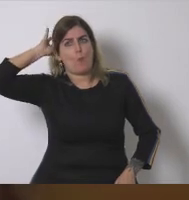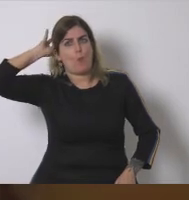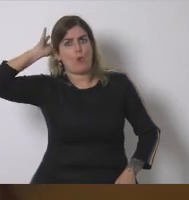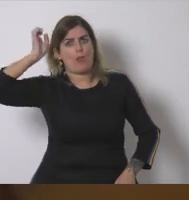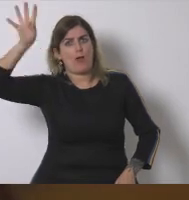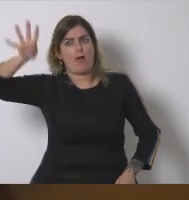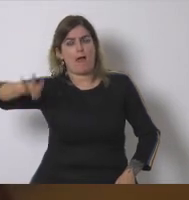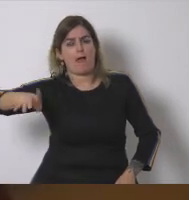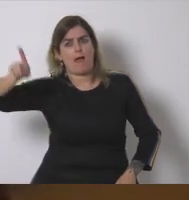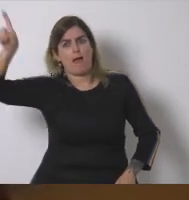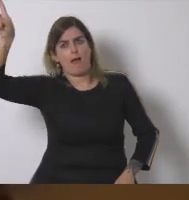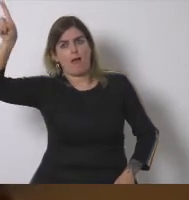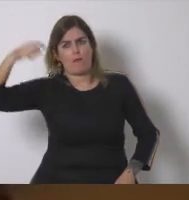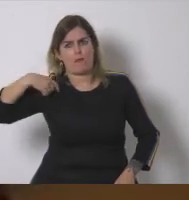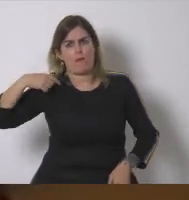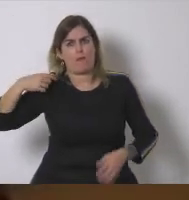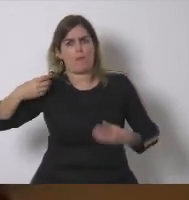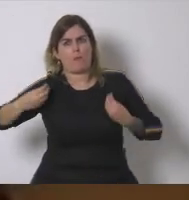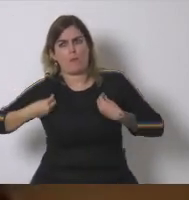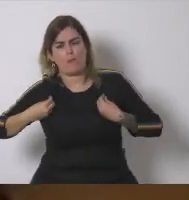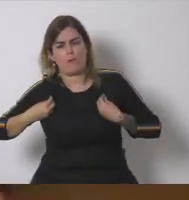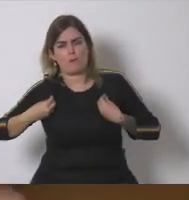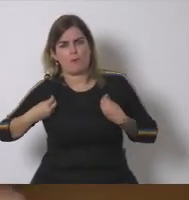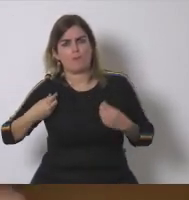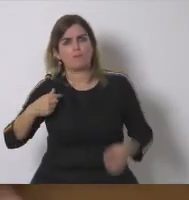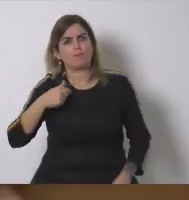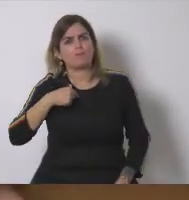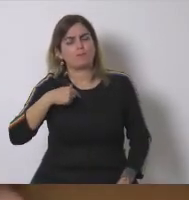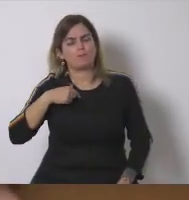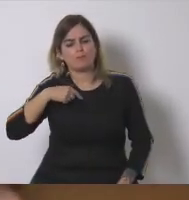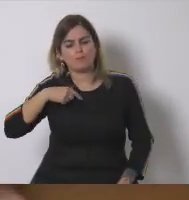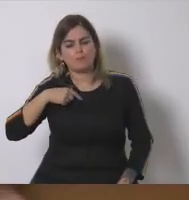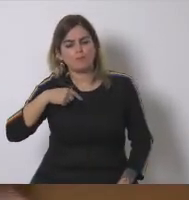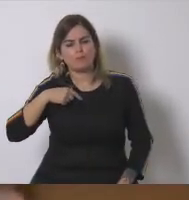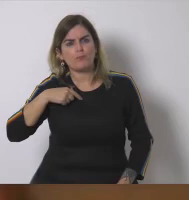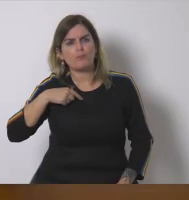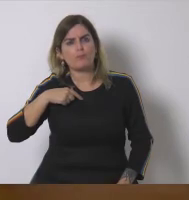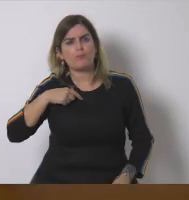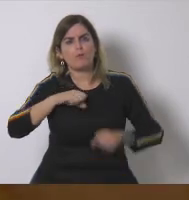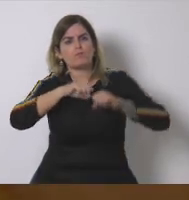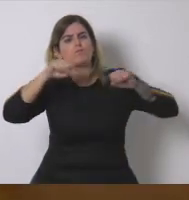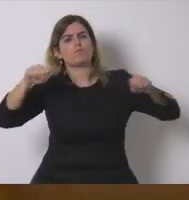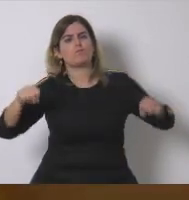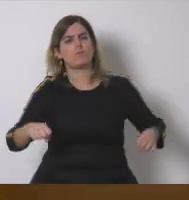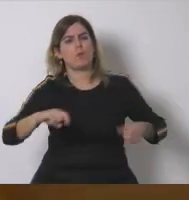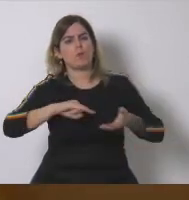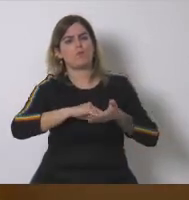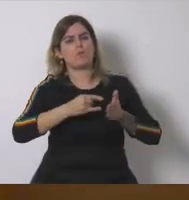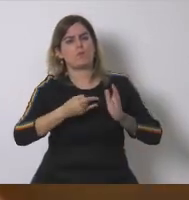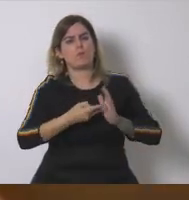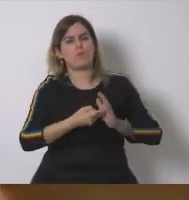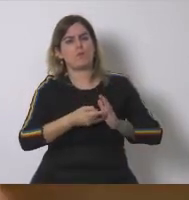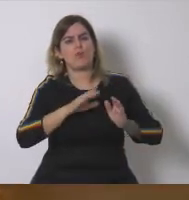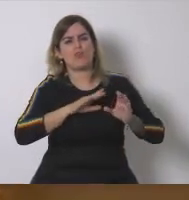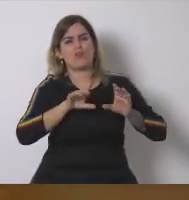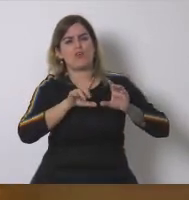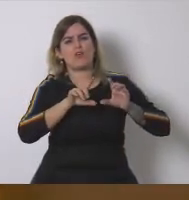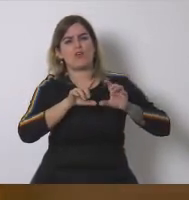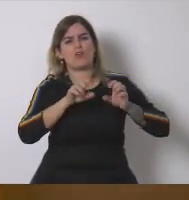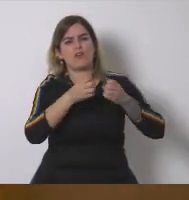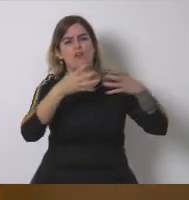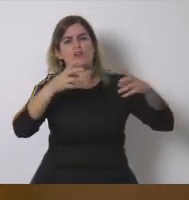pequeño pueblo del Al-Empurda y ya conozco un poco todo